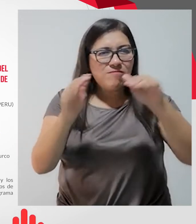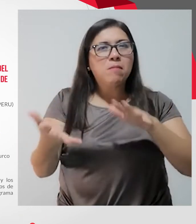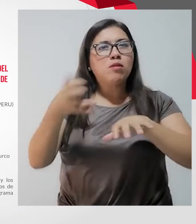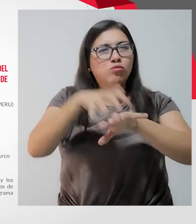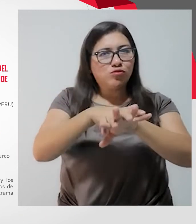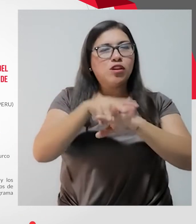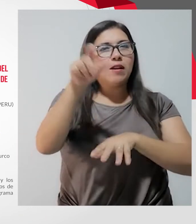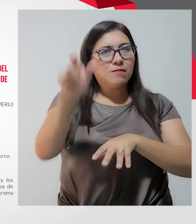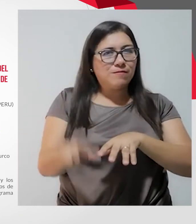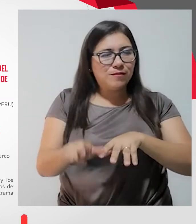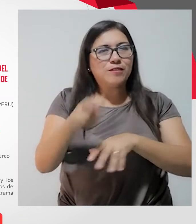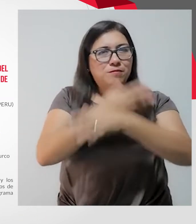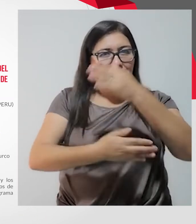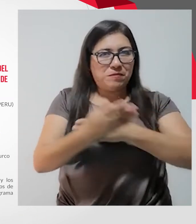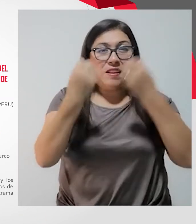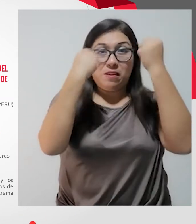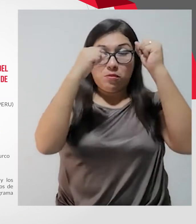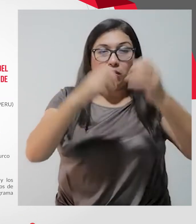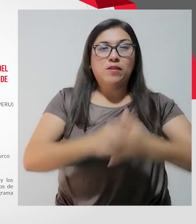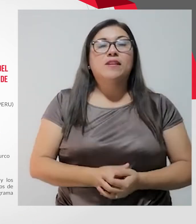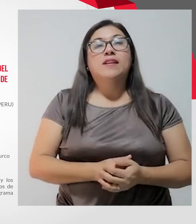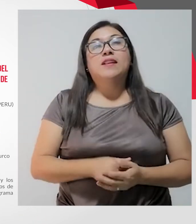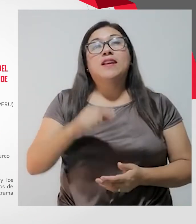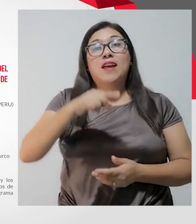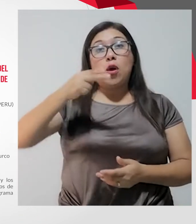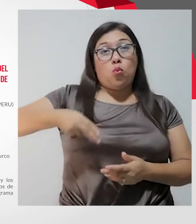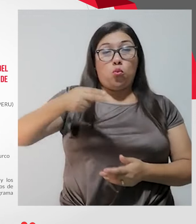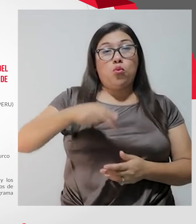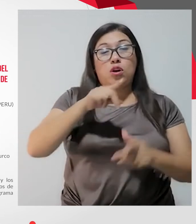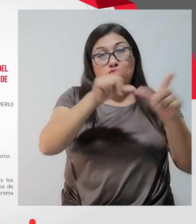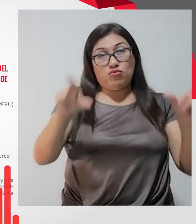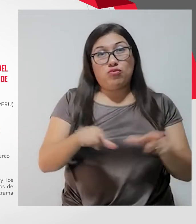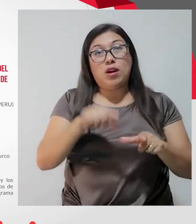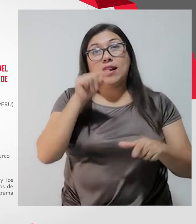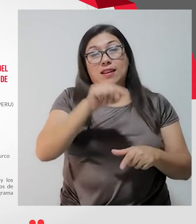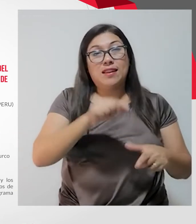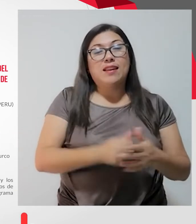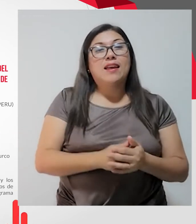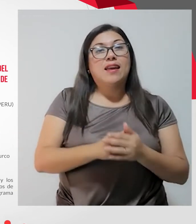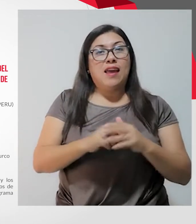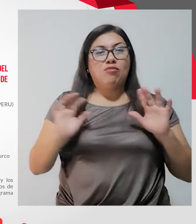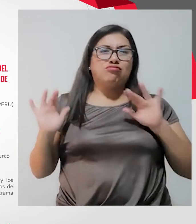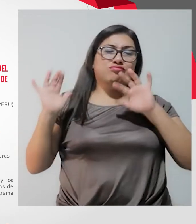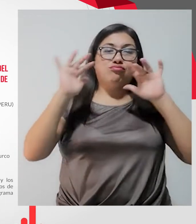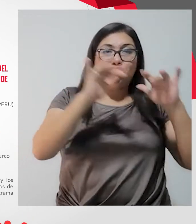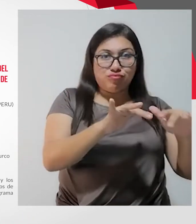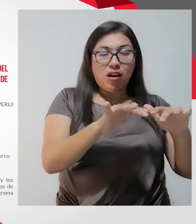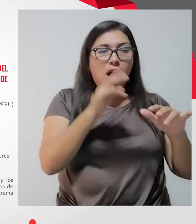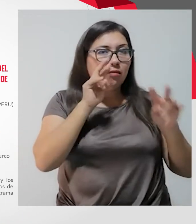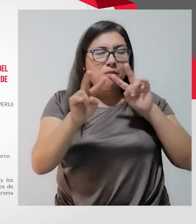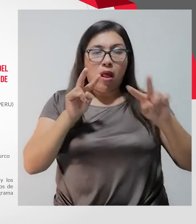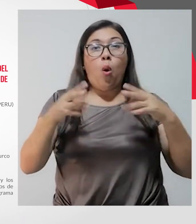discapacidad. Huancayo y Lima fueron las sedes de un encuentro paradeportivo que permitió compartir